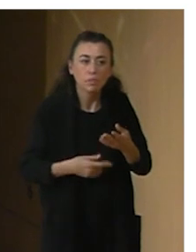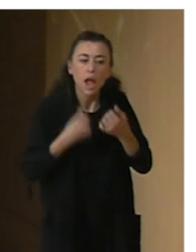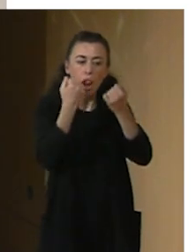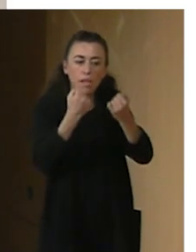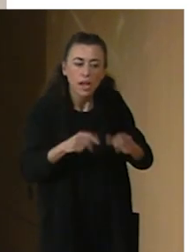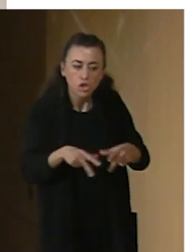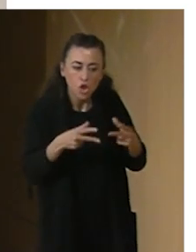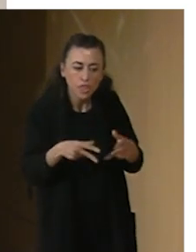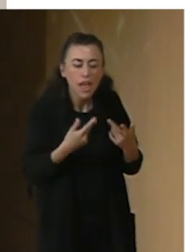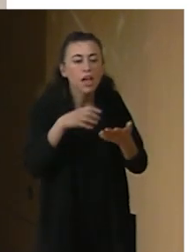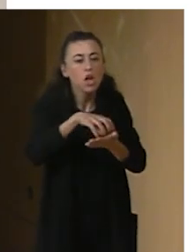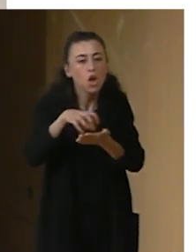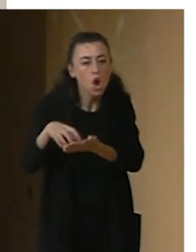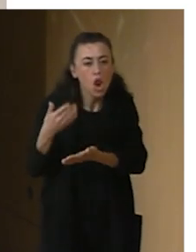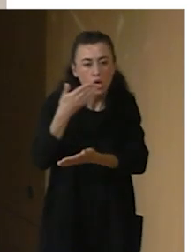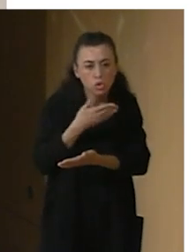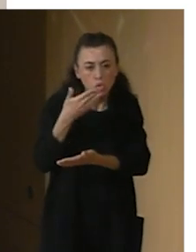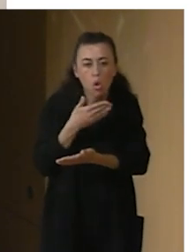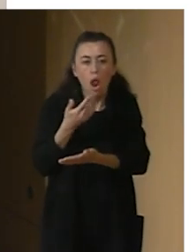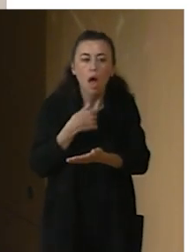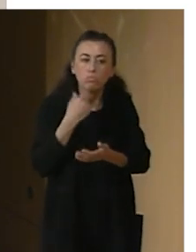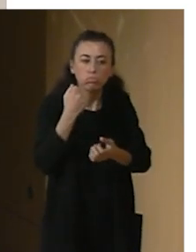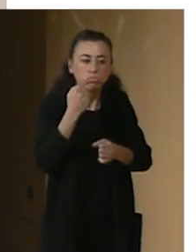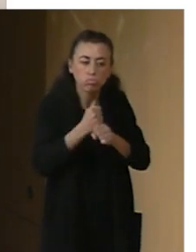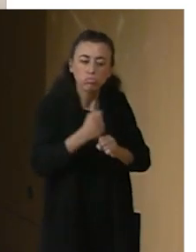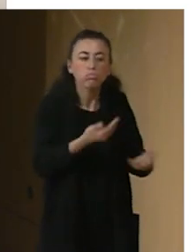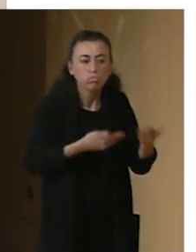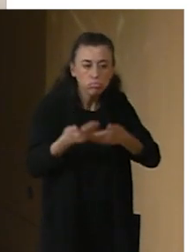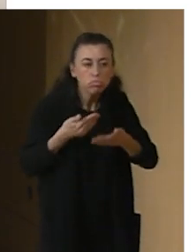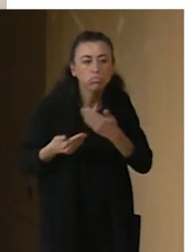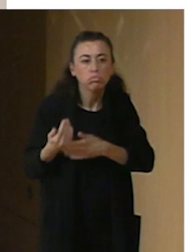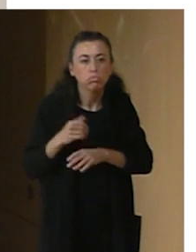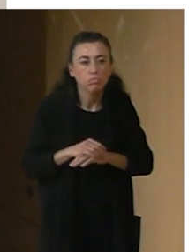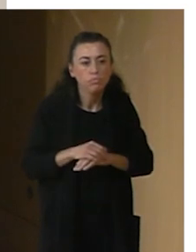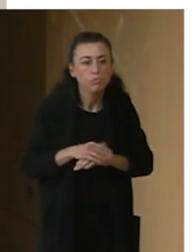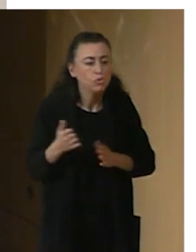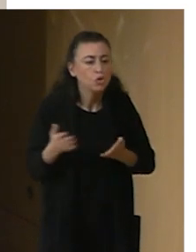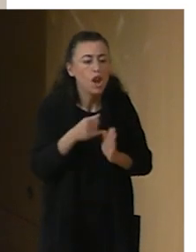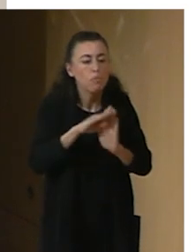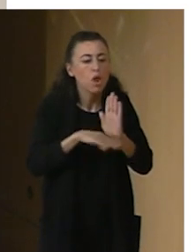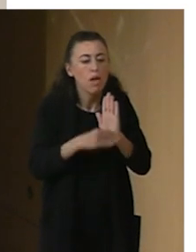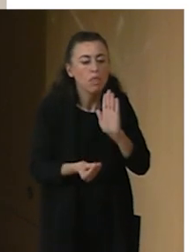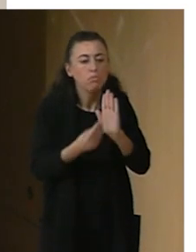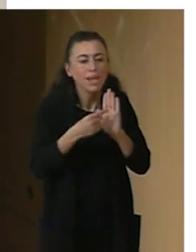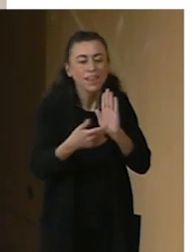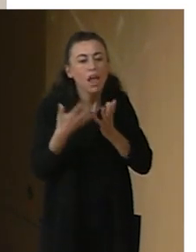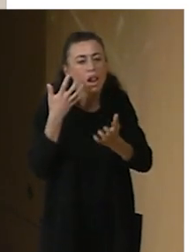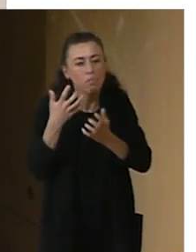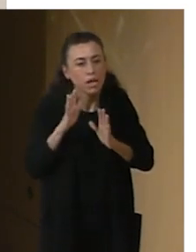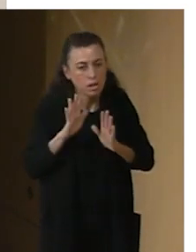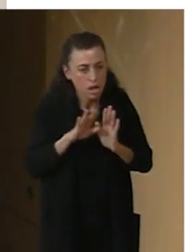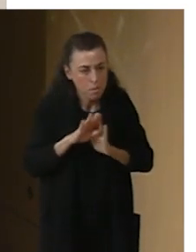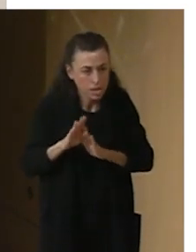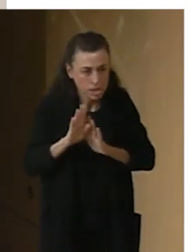sociales, con escuelas, toda su programación cuenta con espectáculos, aparte de ser accesible